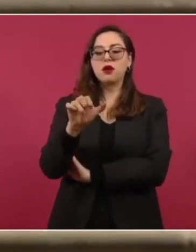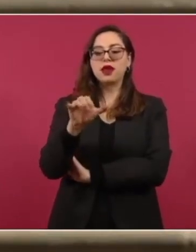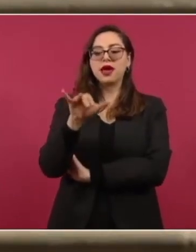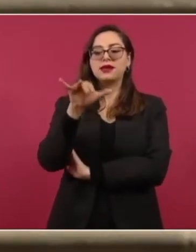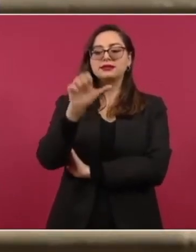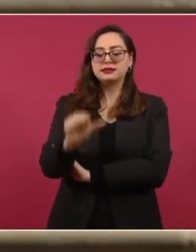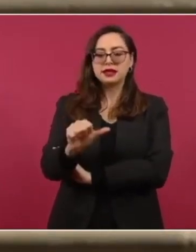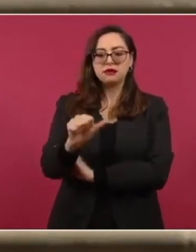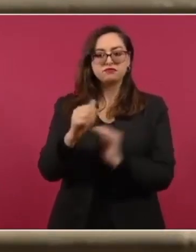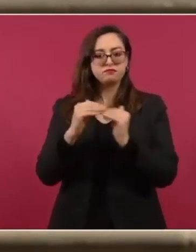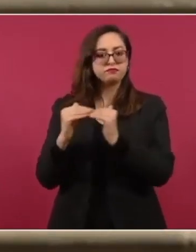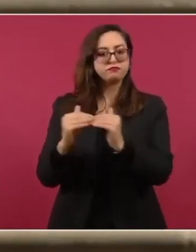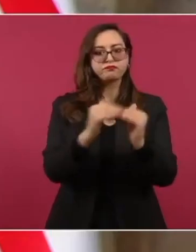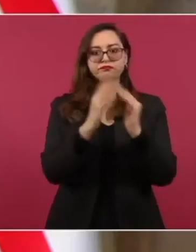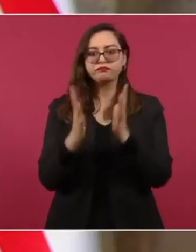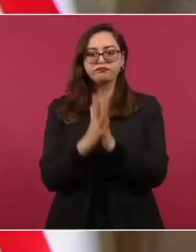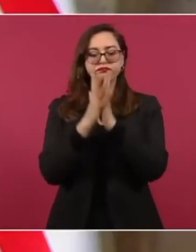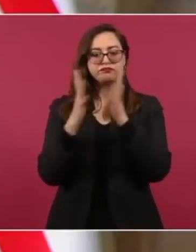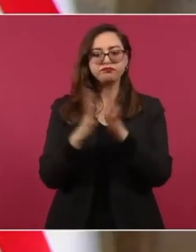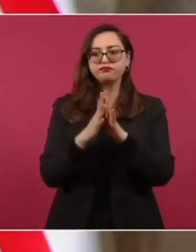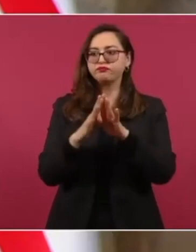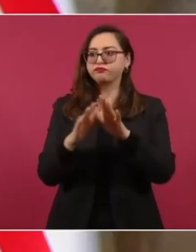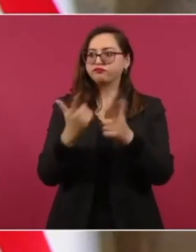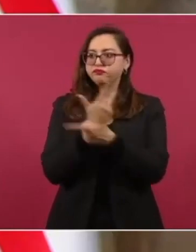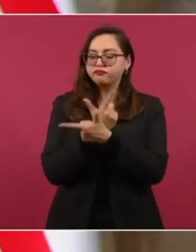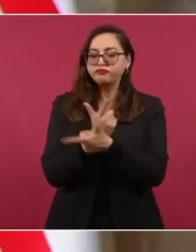Lula de Brasil.